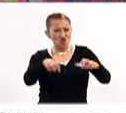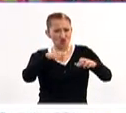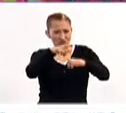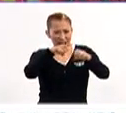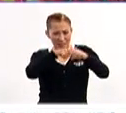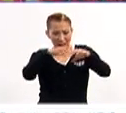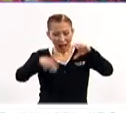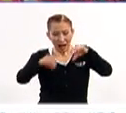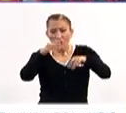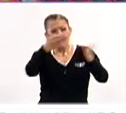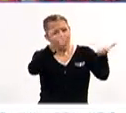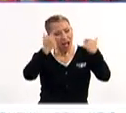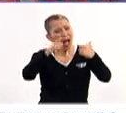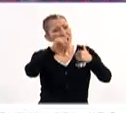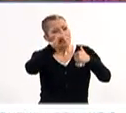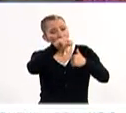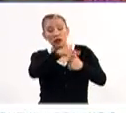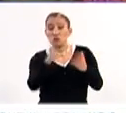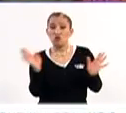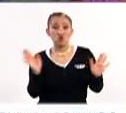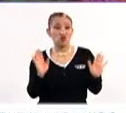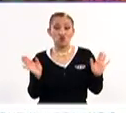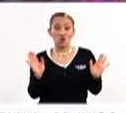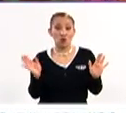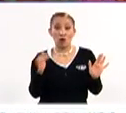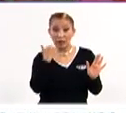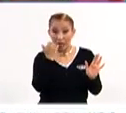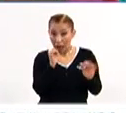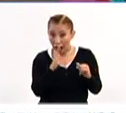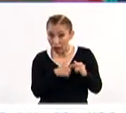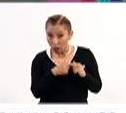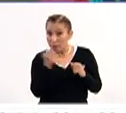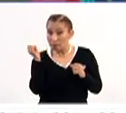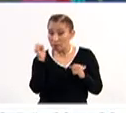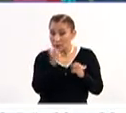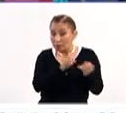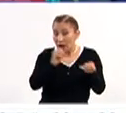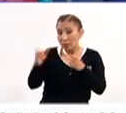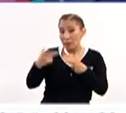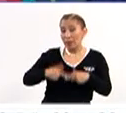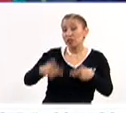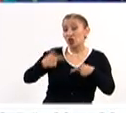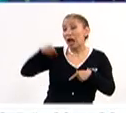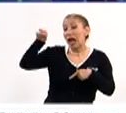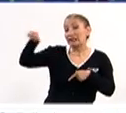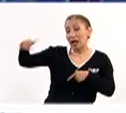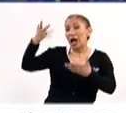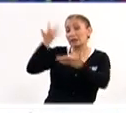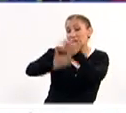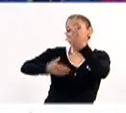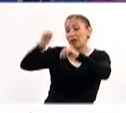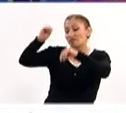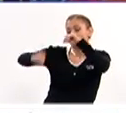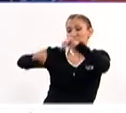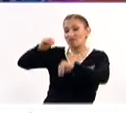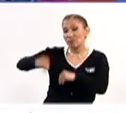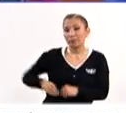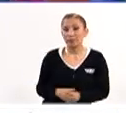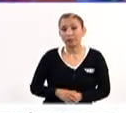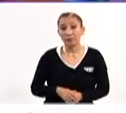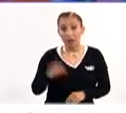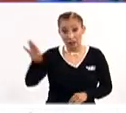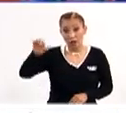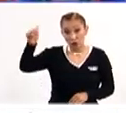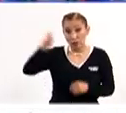Oigan, mándenme el alebrije fulano. No, ¿quieren algo? Les mandamos al artesano y que allá haga su alebrije. ¿Y hace en el exterior? Y